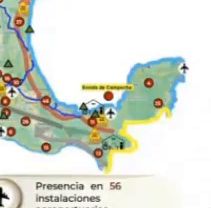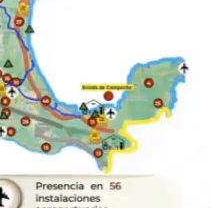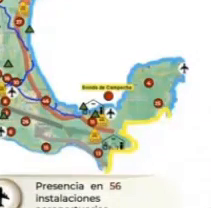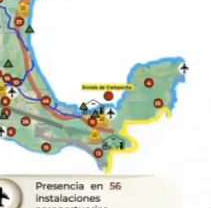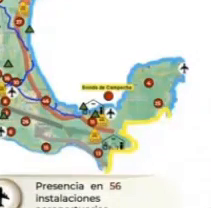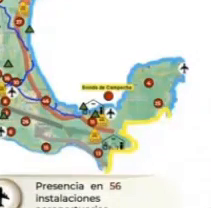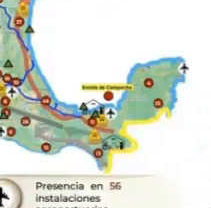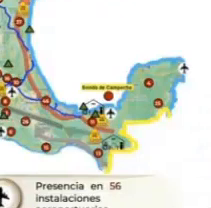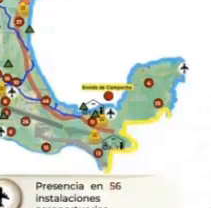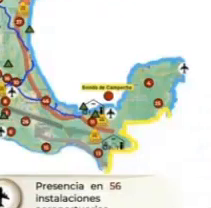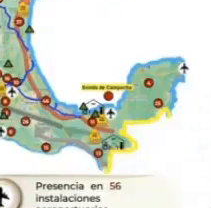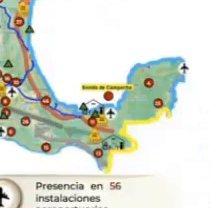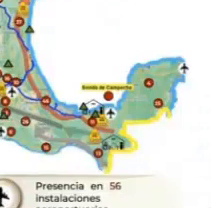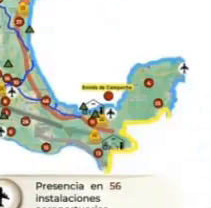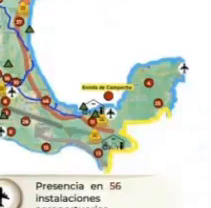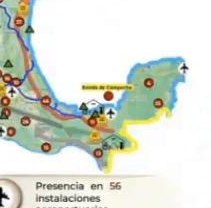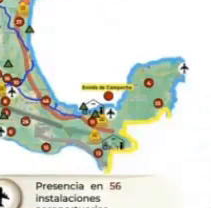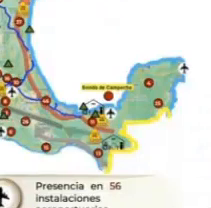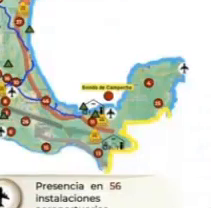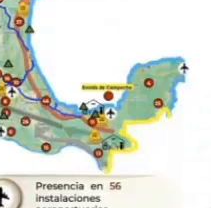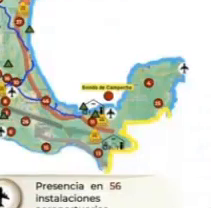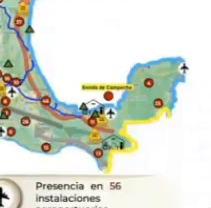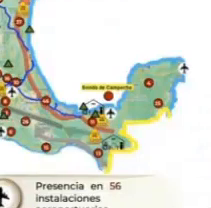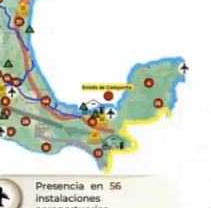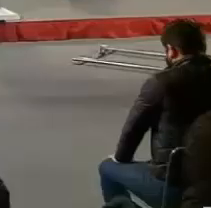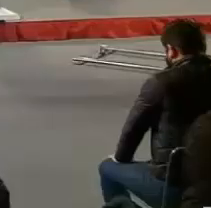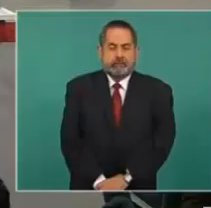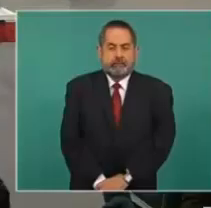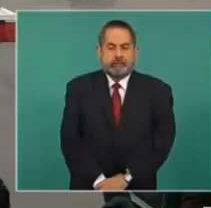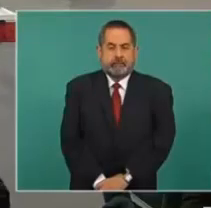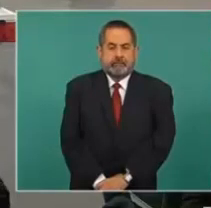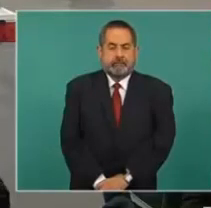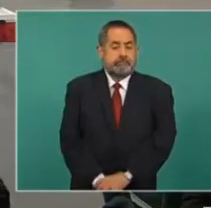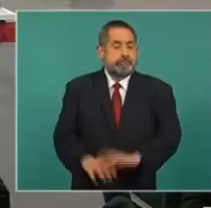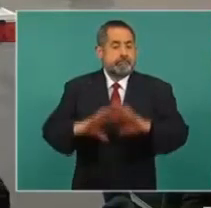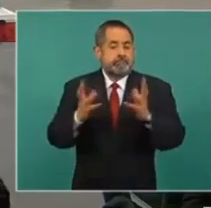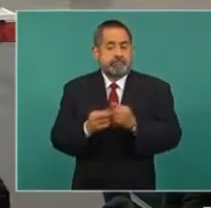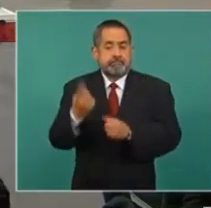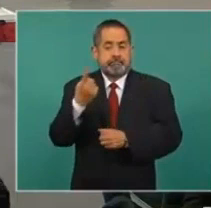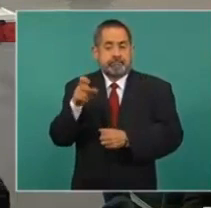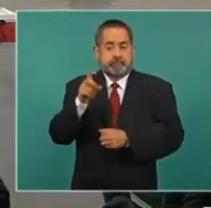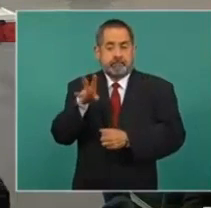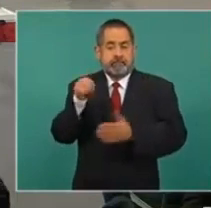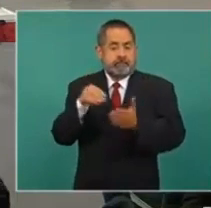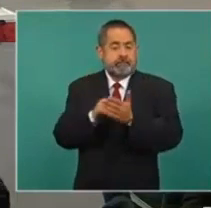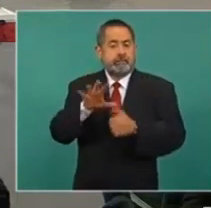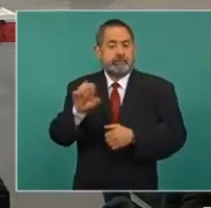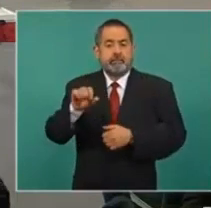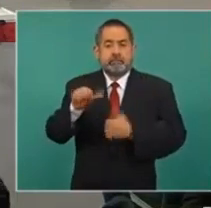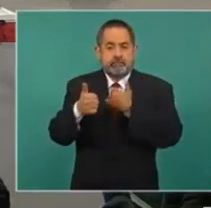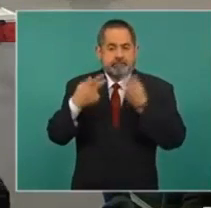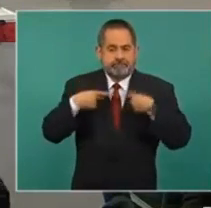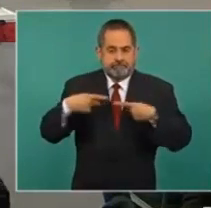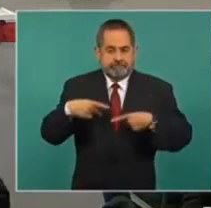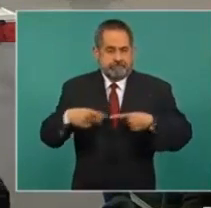56 instalaciones aeroportuales. Esto es lo que corresponde a los 139.528 hombres que